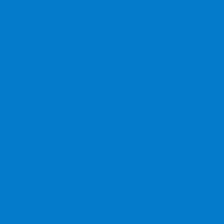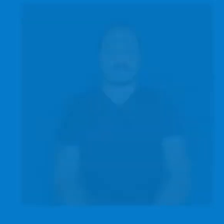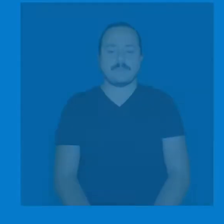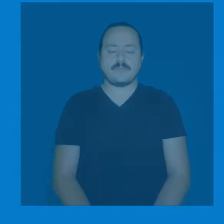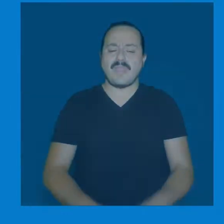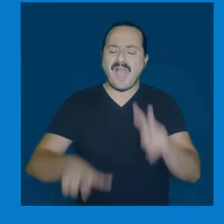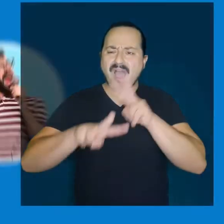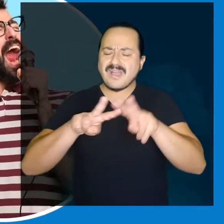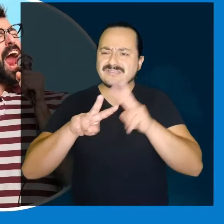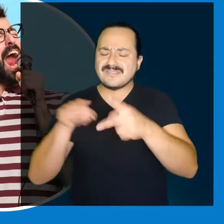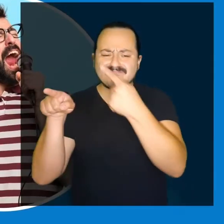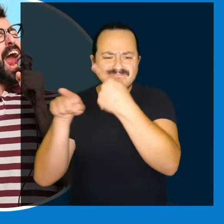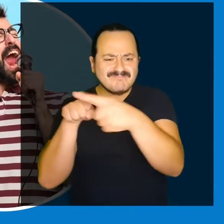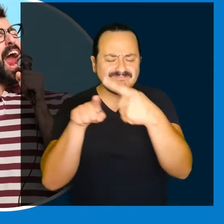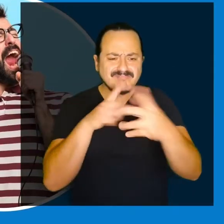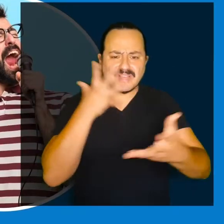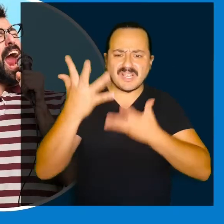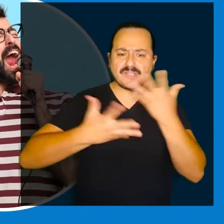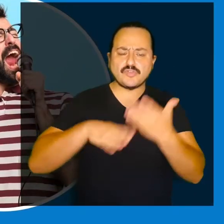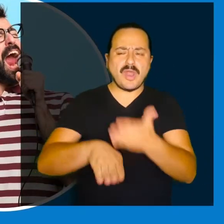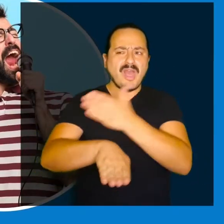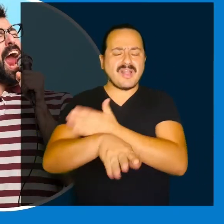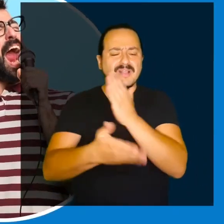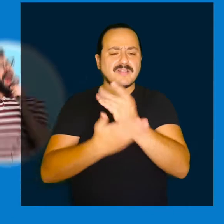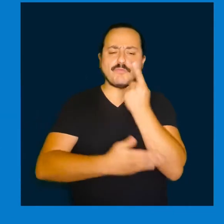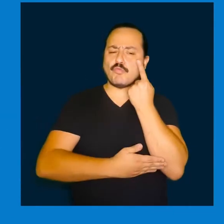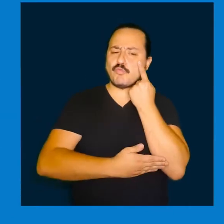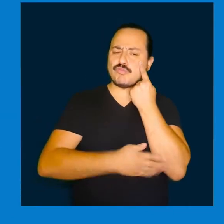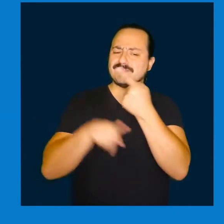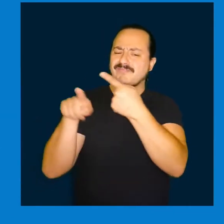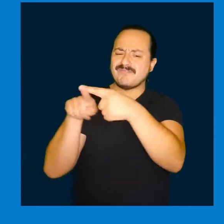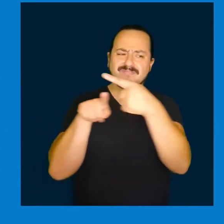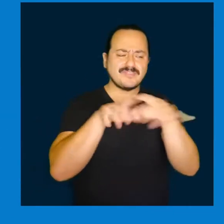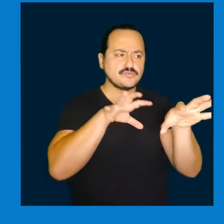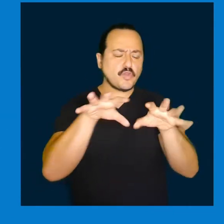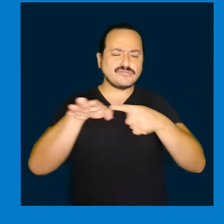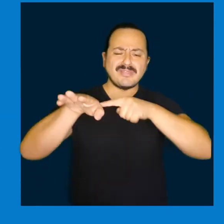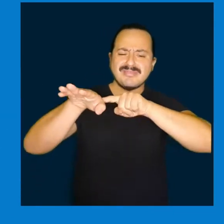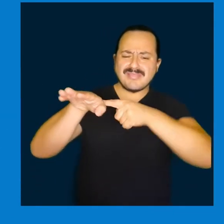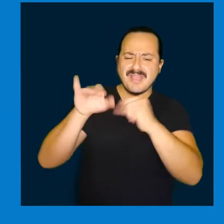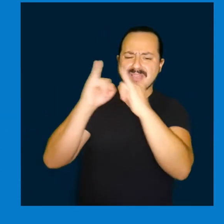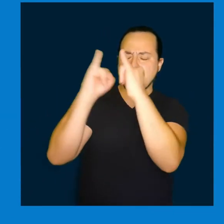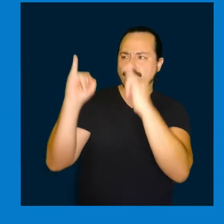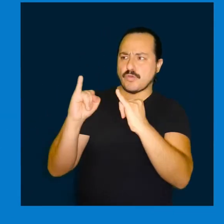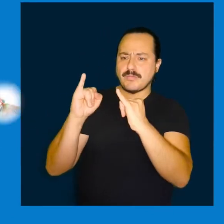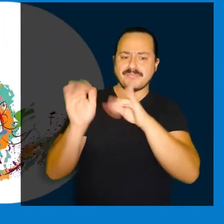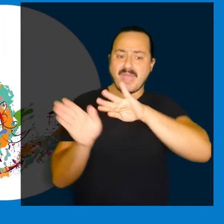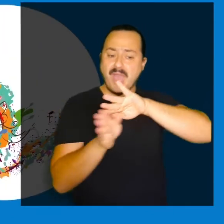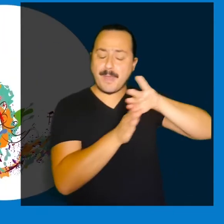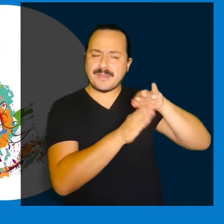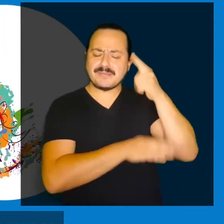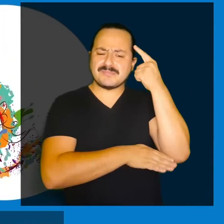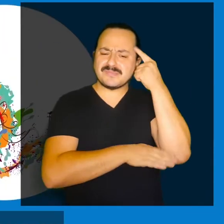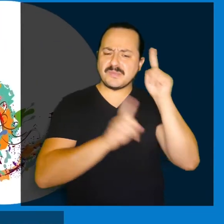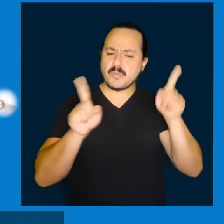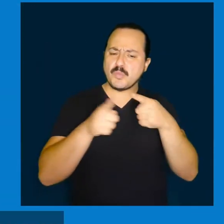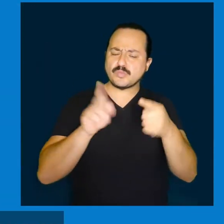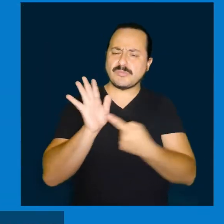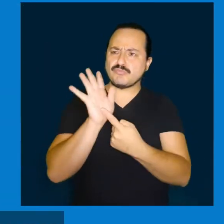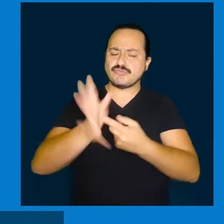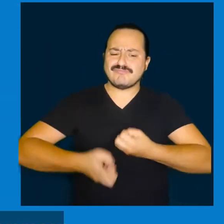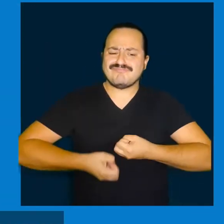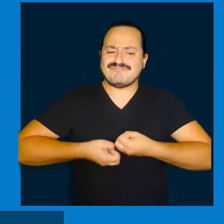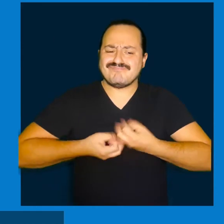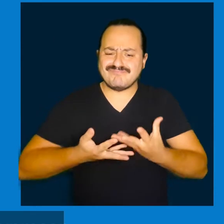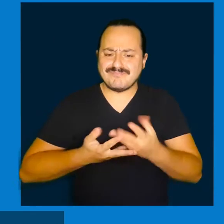Para interpretar diversas canciones, debemos considerar una serie de elementos, tanto técnicos como estilísticos, además de